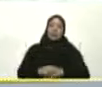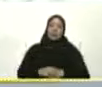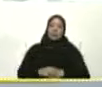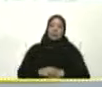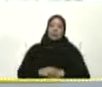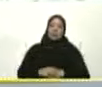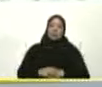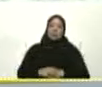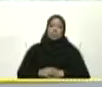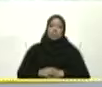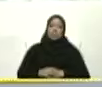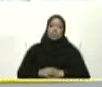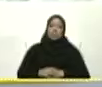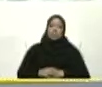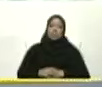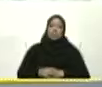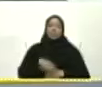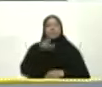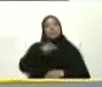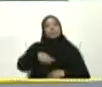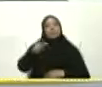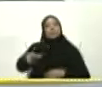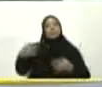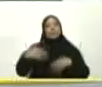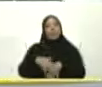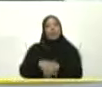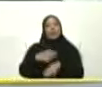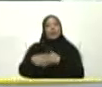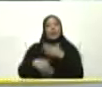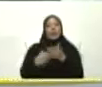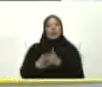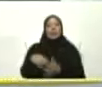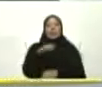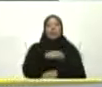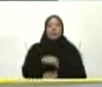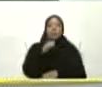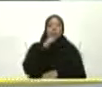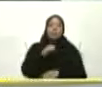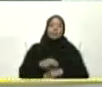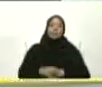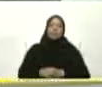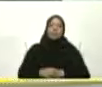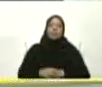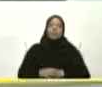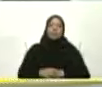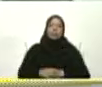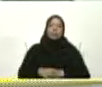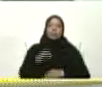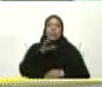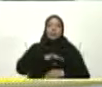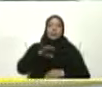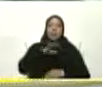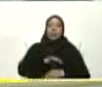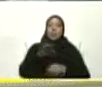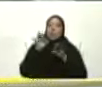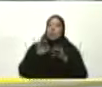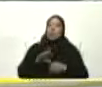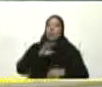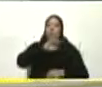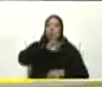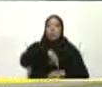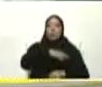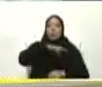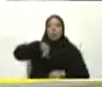clave Si no se invierte En educación Es imposible Hablar de progreso De ningún país Pero además Esta universidad Ha sido